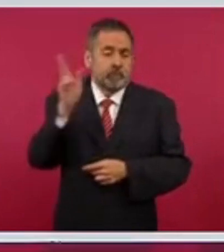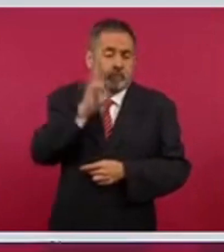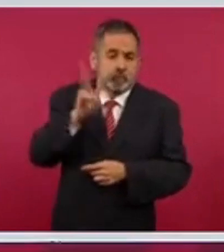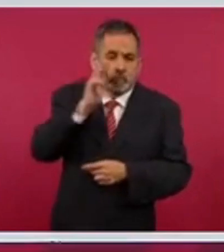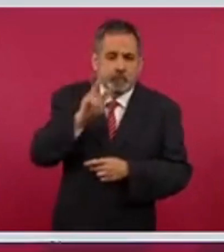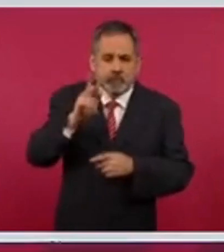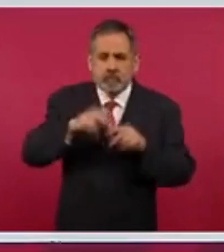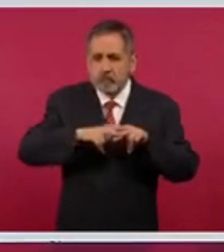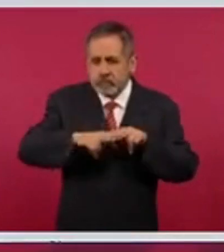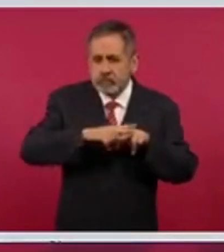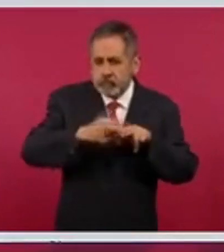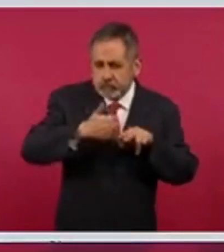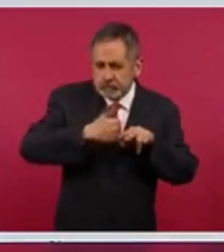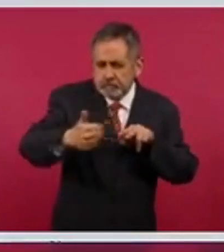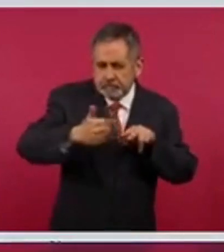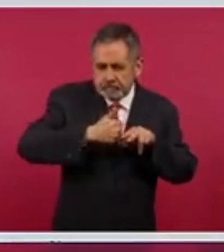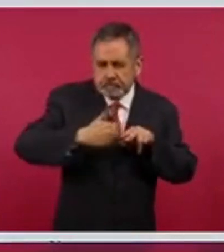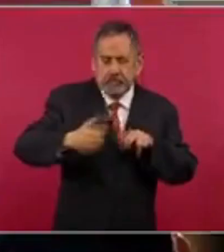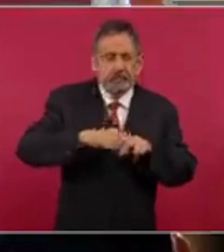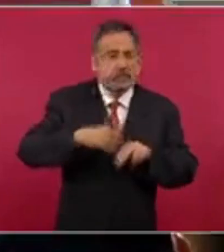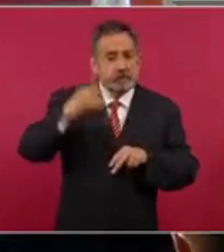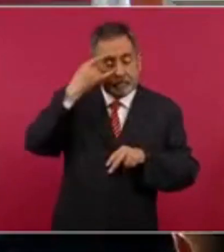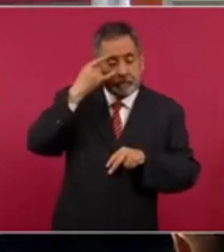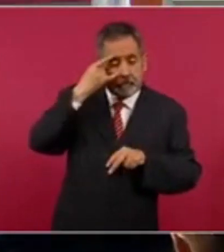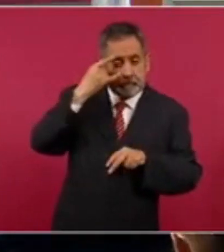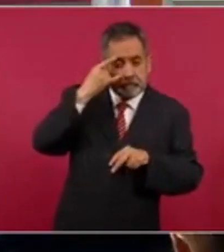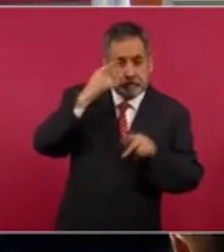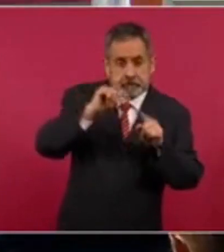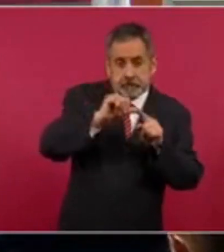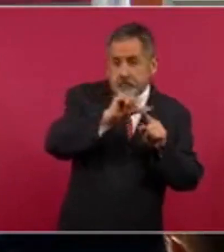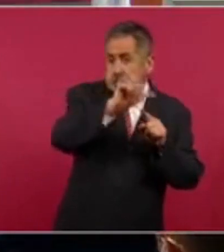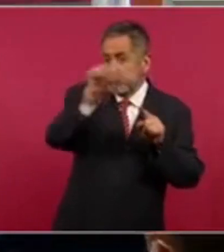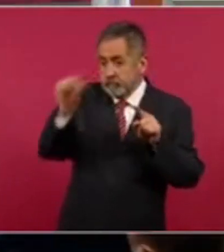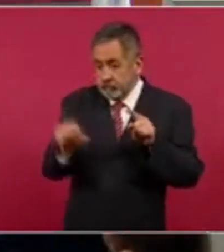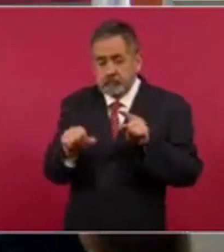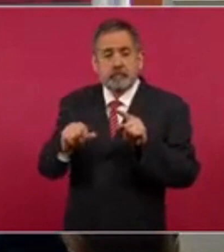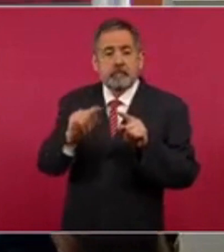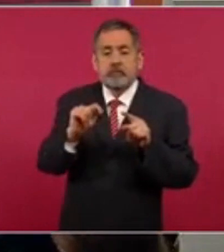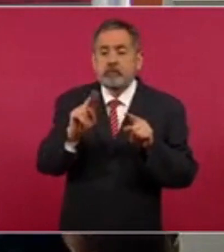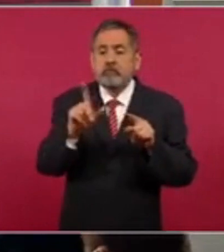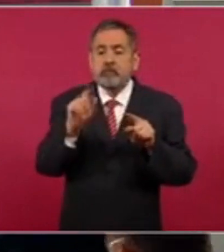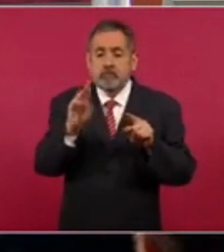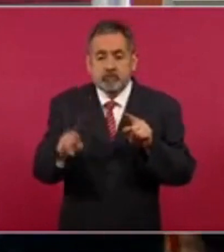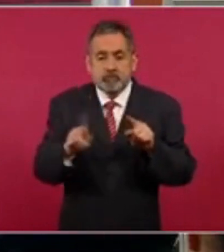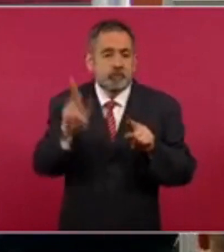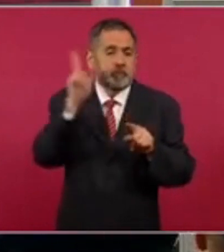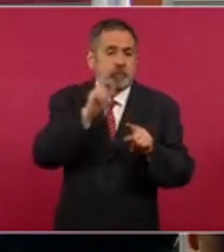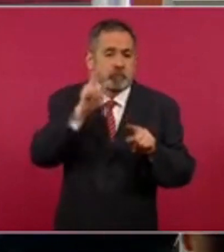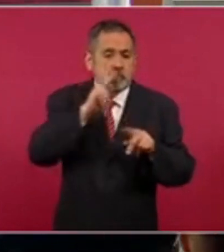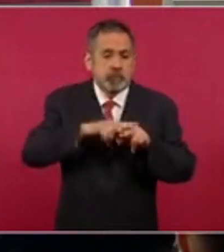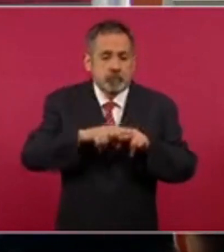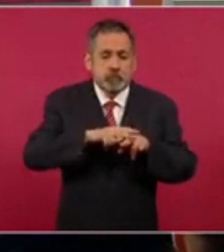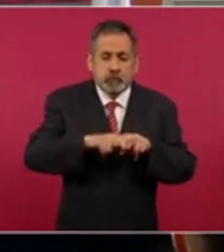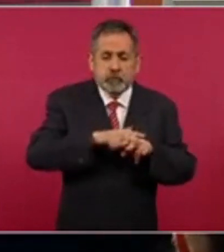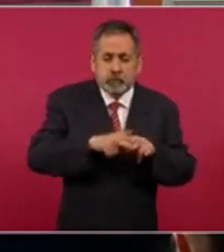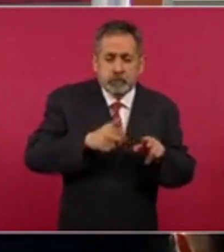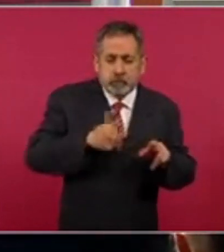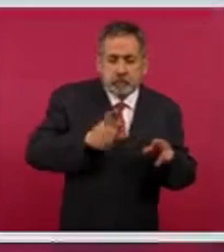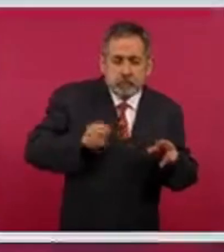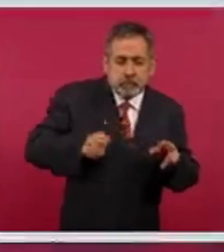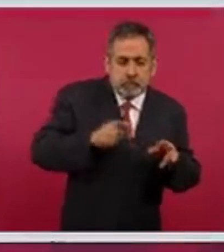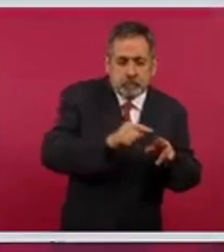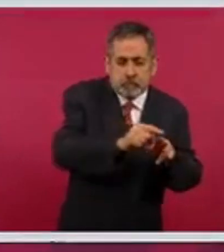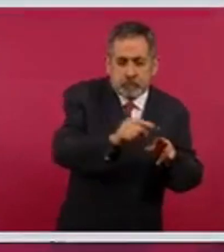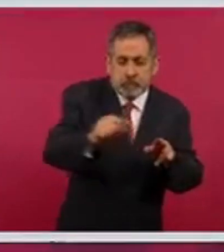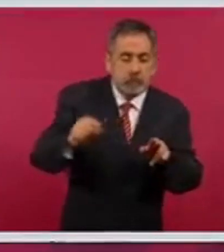Campeche hasta Tulum. Pero Antonio, el